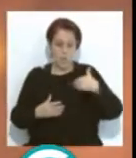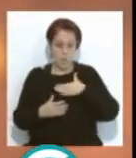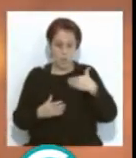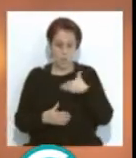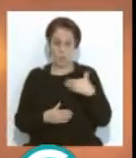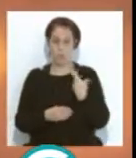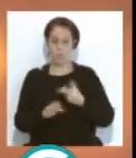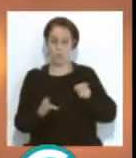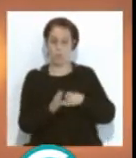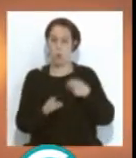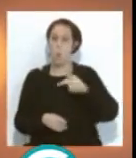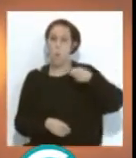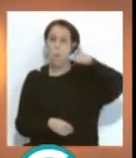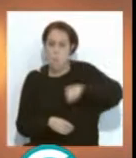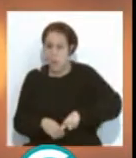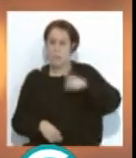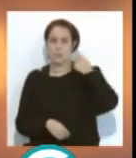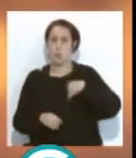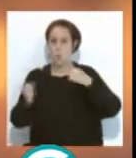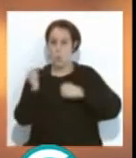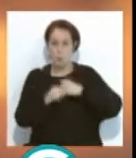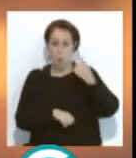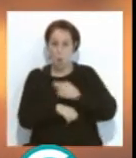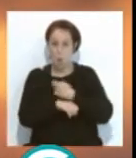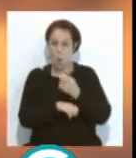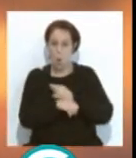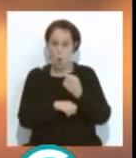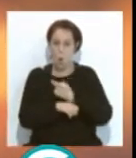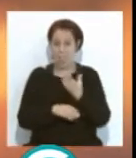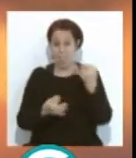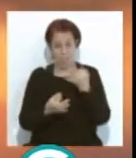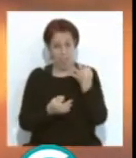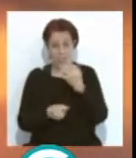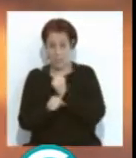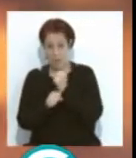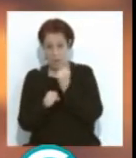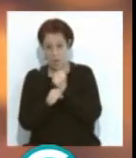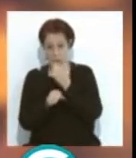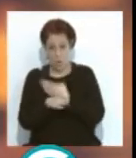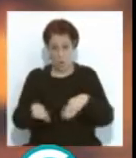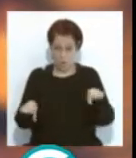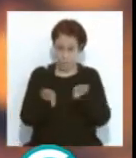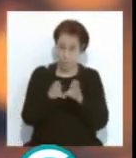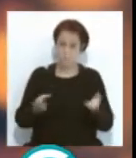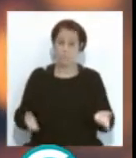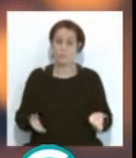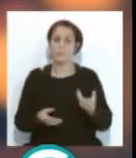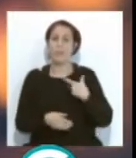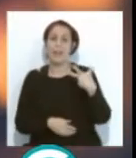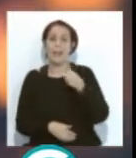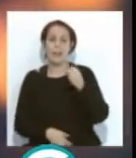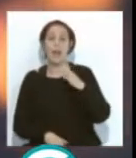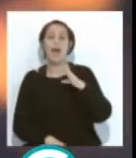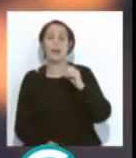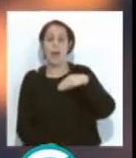de concurso un montón de horas que tienes que compaginar, además con tu trabajo, con tus obligaciones. Manolo Camacho, creo que,